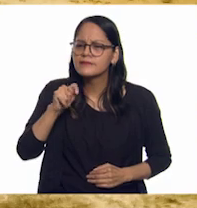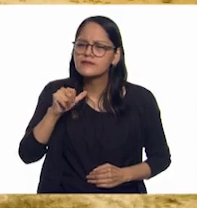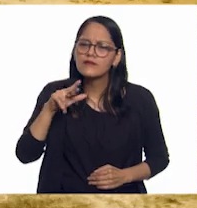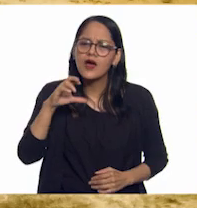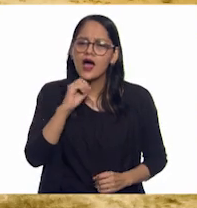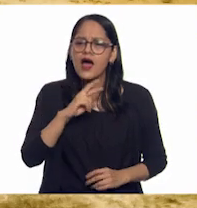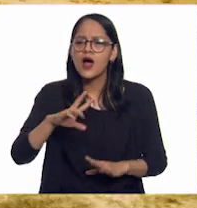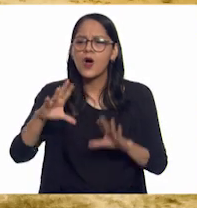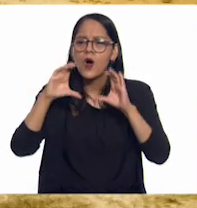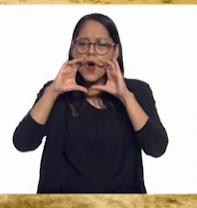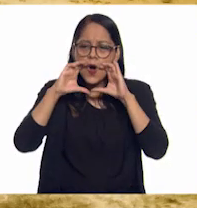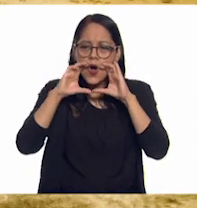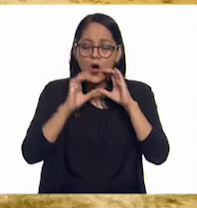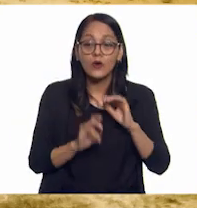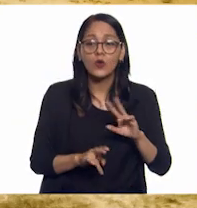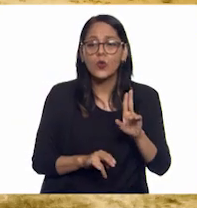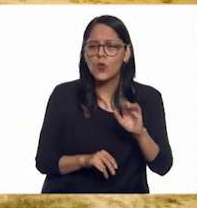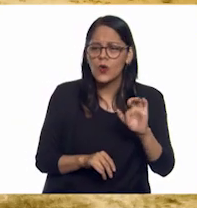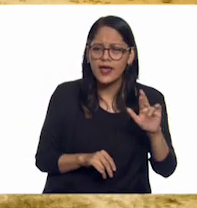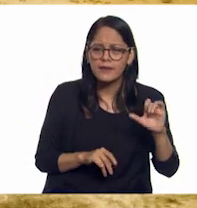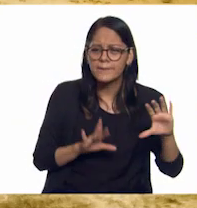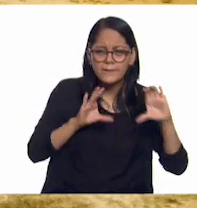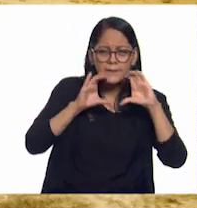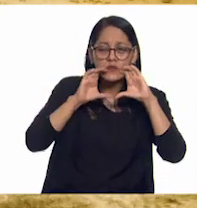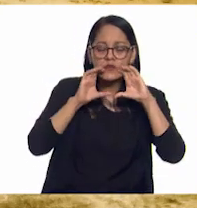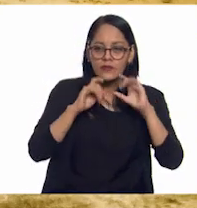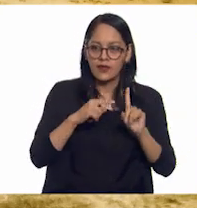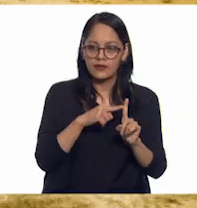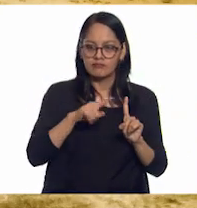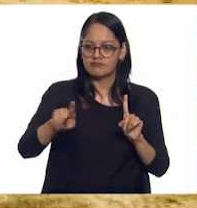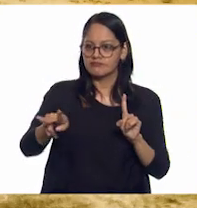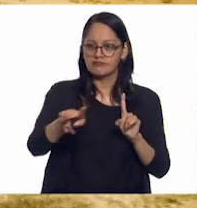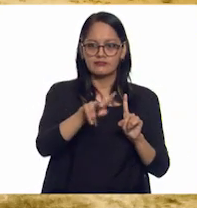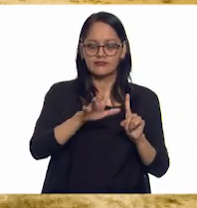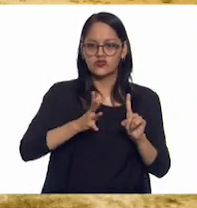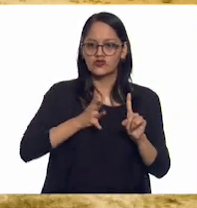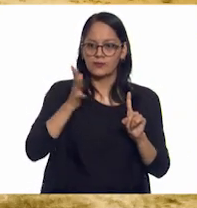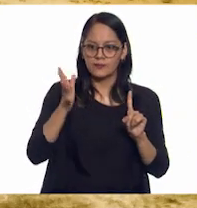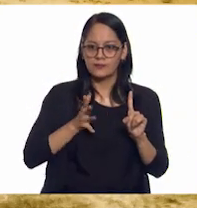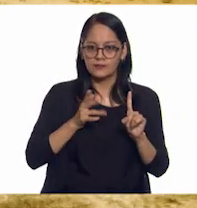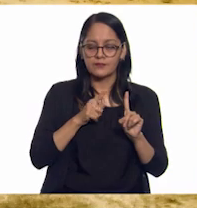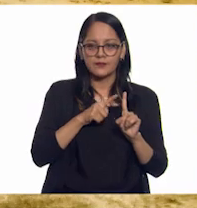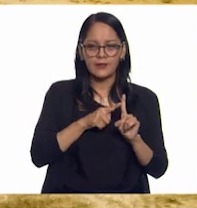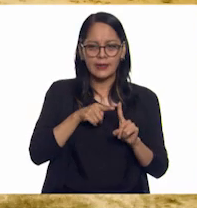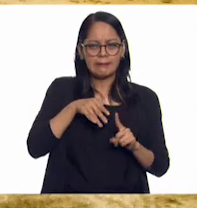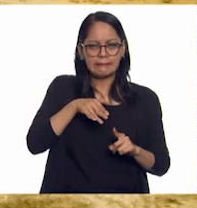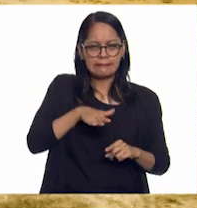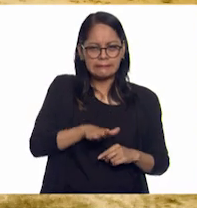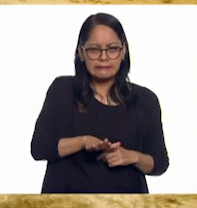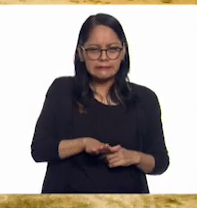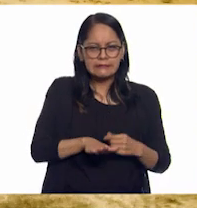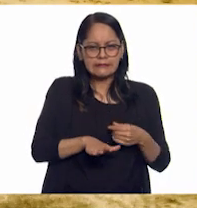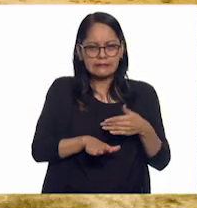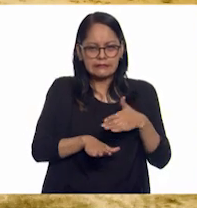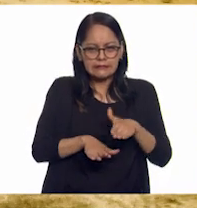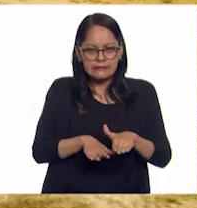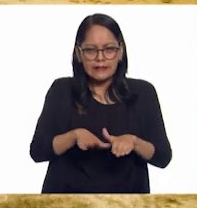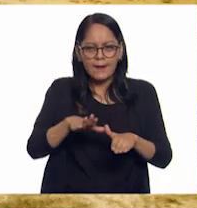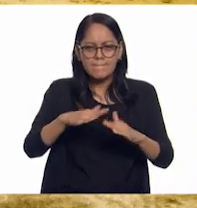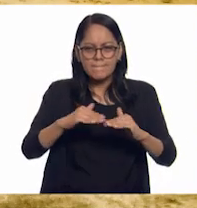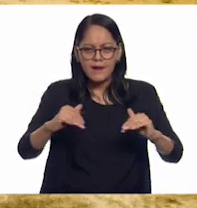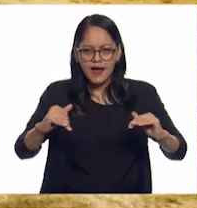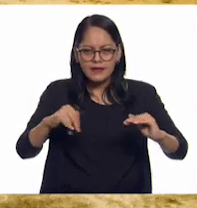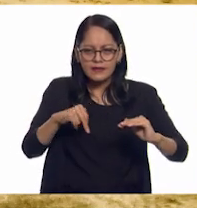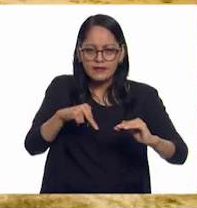Urakimataro, Urakimataro se sorprendió. Caminó sigilosamente a la orilla del mar